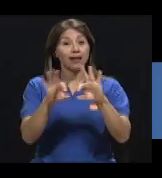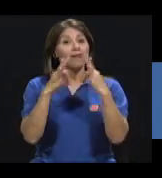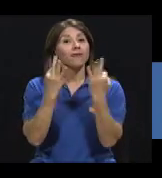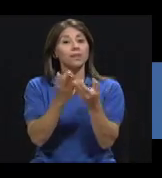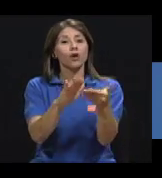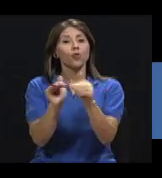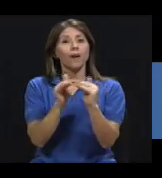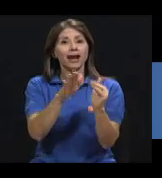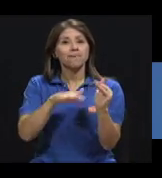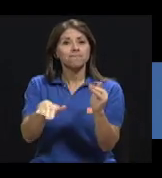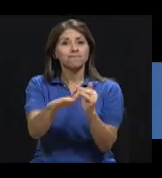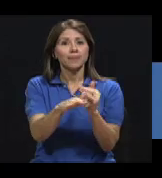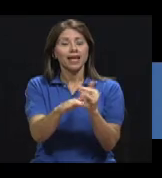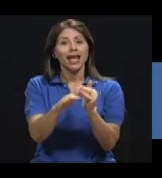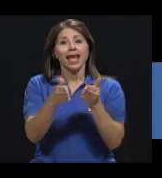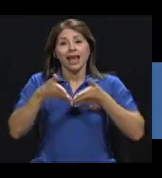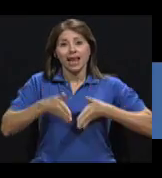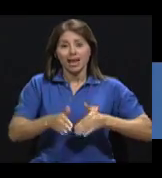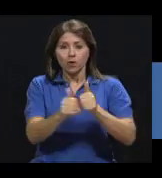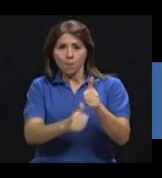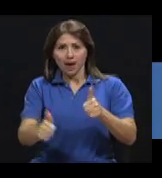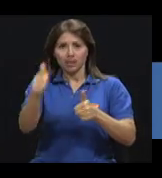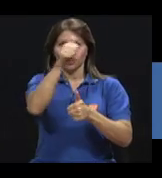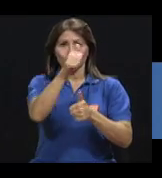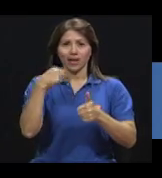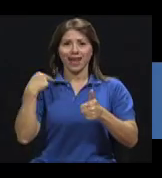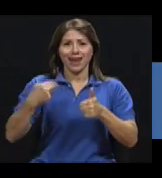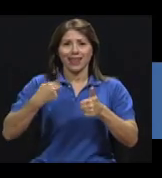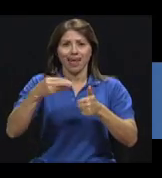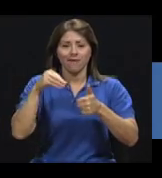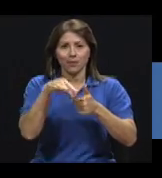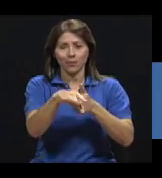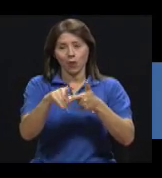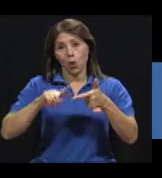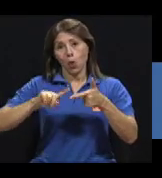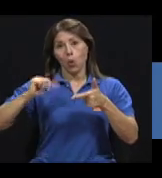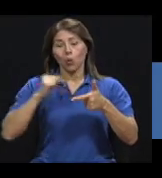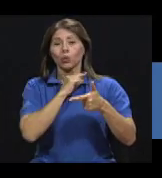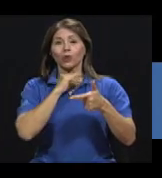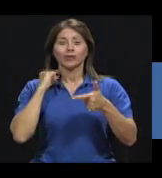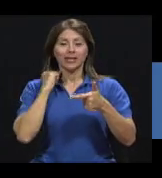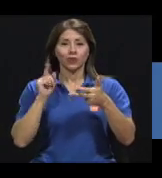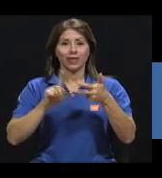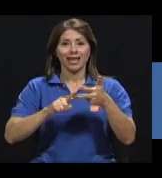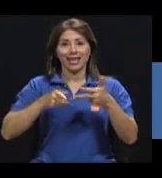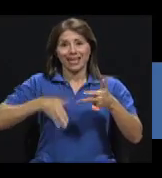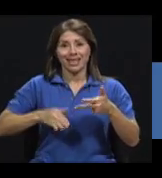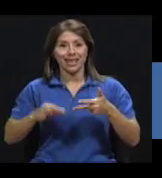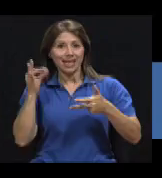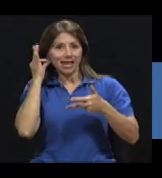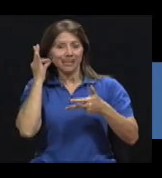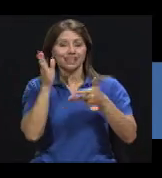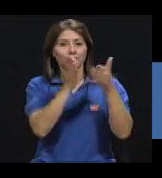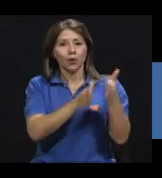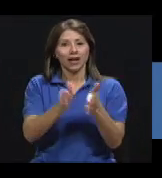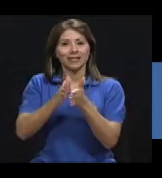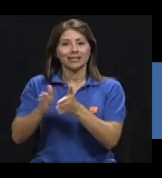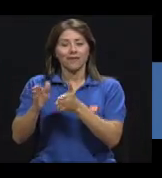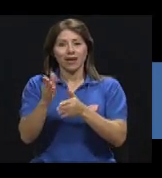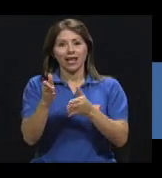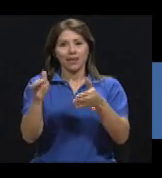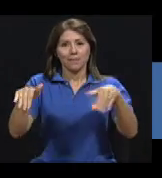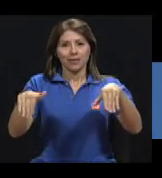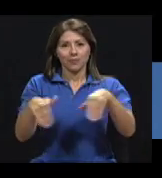heredaba los bienes. Otro hijo sería sacerdote, y a las hijas se les organizaba el matrimonio. En la familia